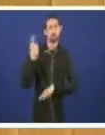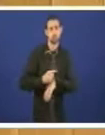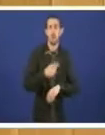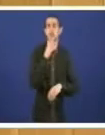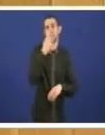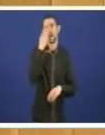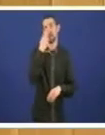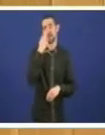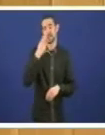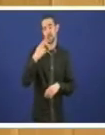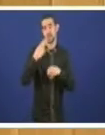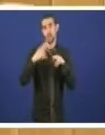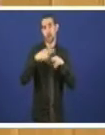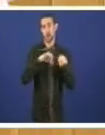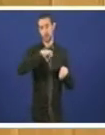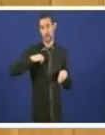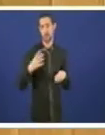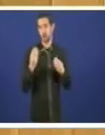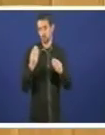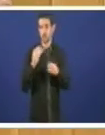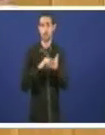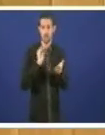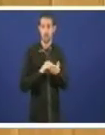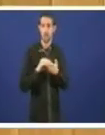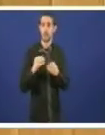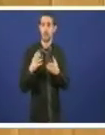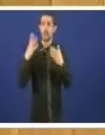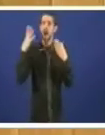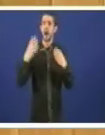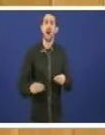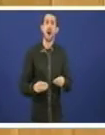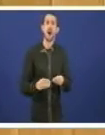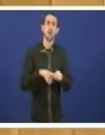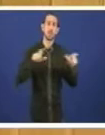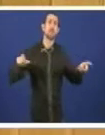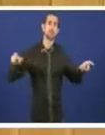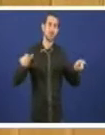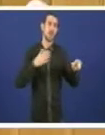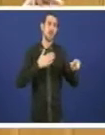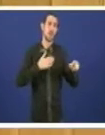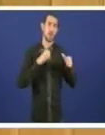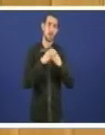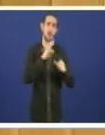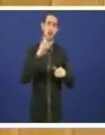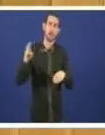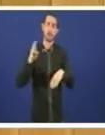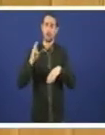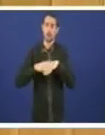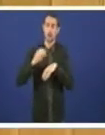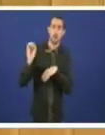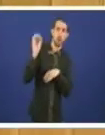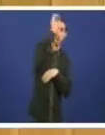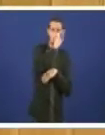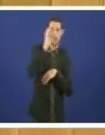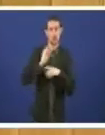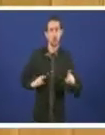políticos particulares en moitos casos a moitos persoeros do Partido Popular a posicionarse en contra